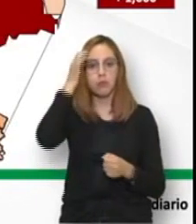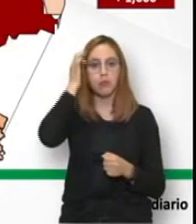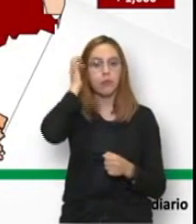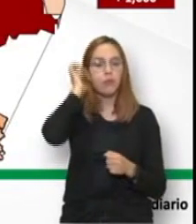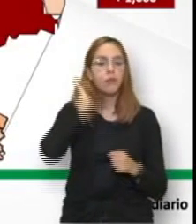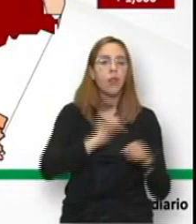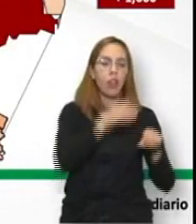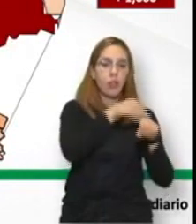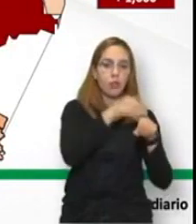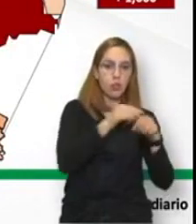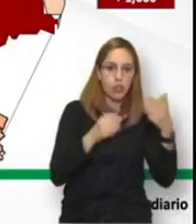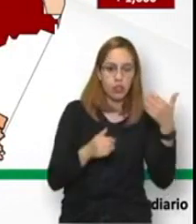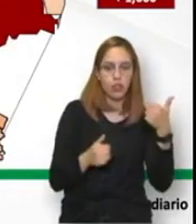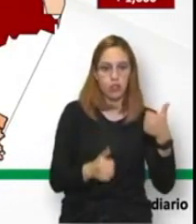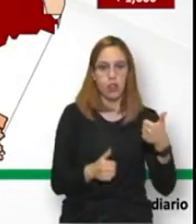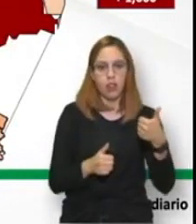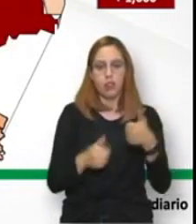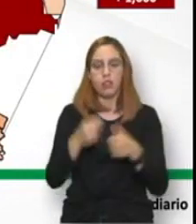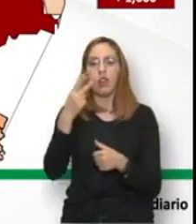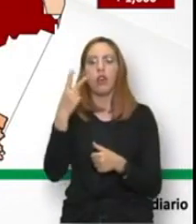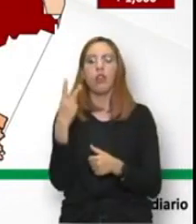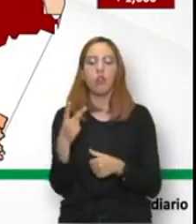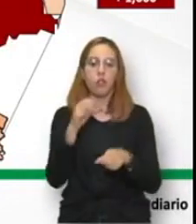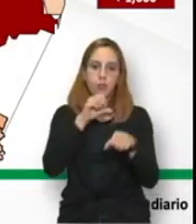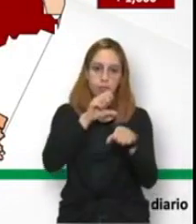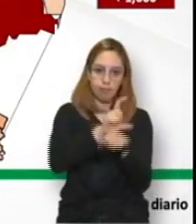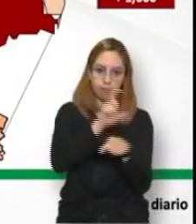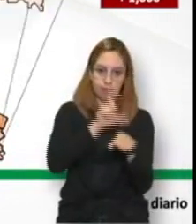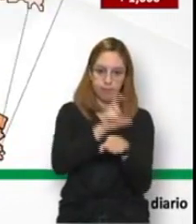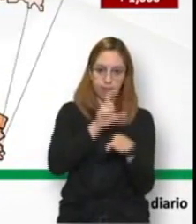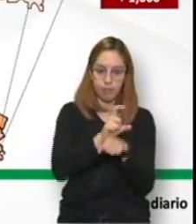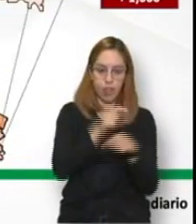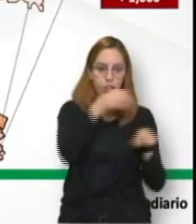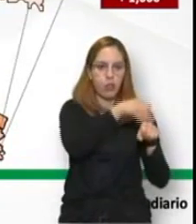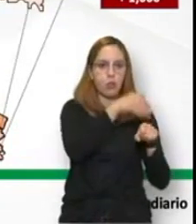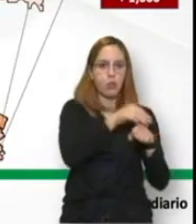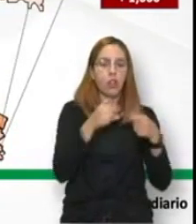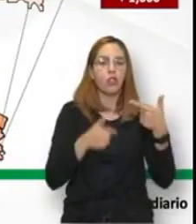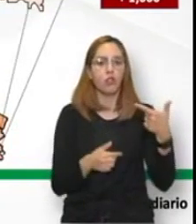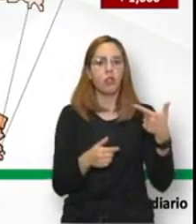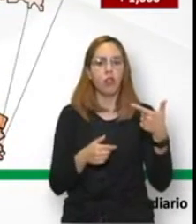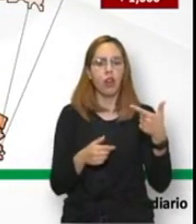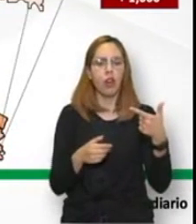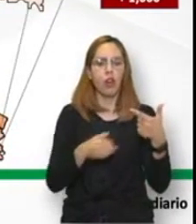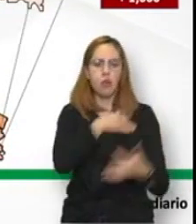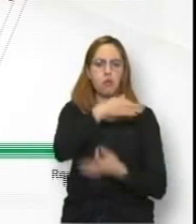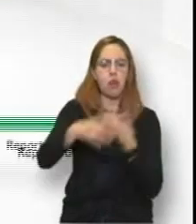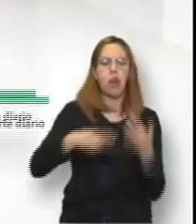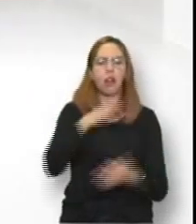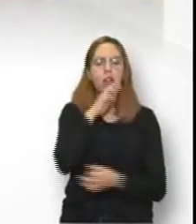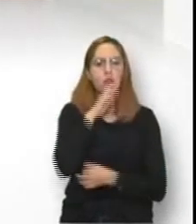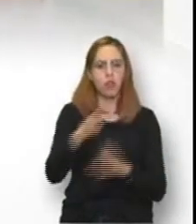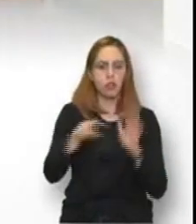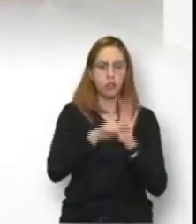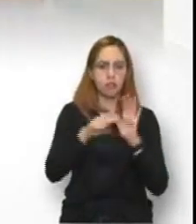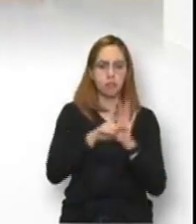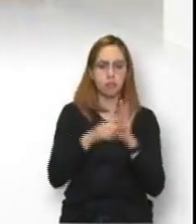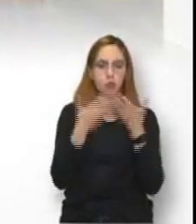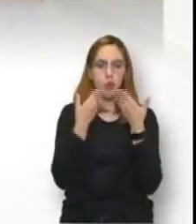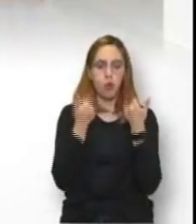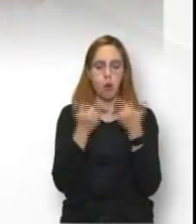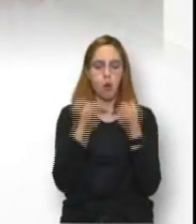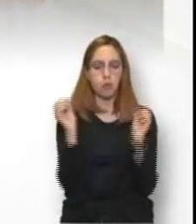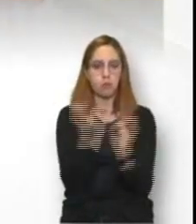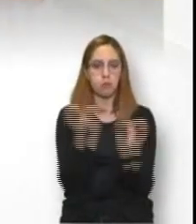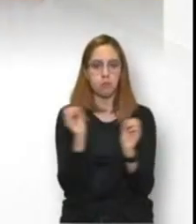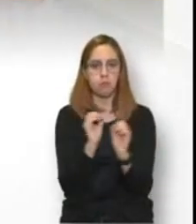dos personas confirmadas de Gilitla y en las 7 también todos los resultados son negativos así es que no hay confirmación de